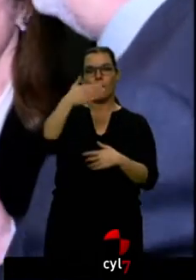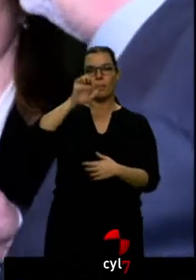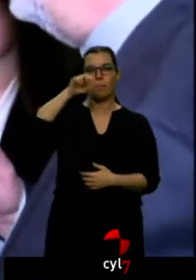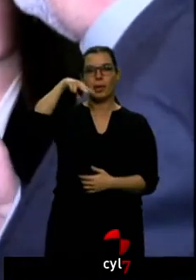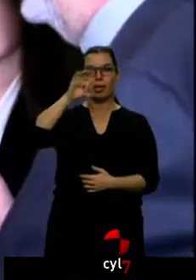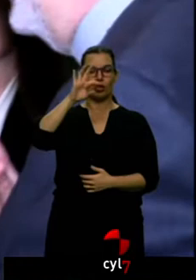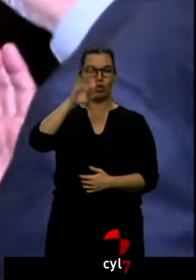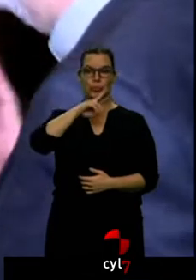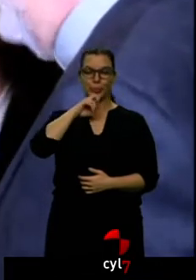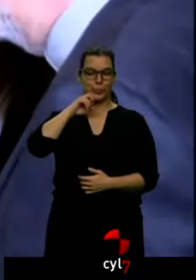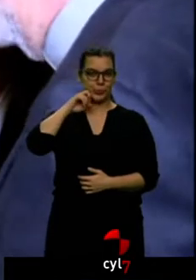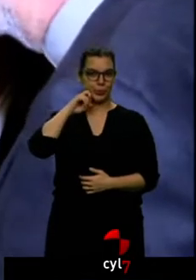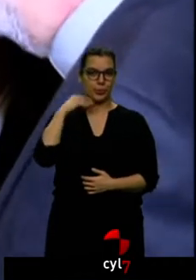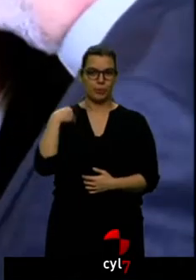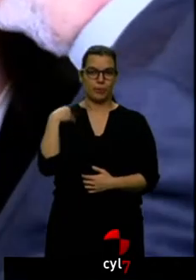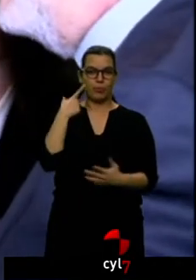arte flamenco.